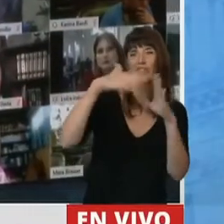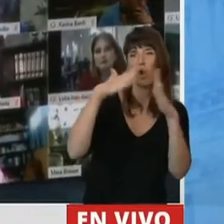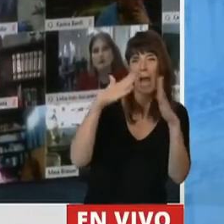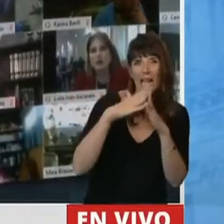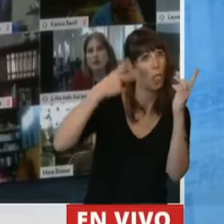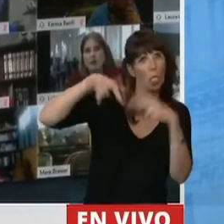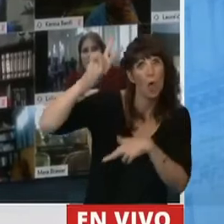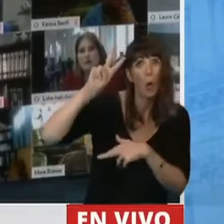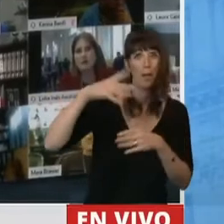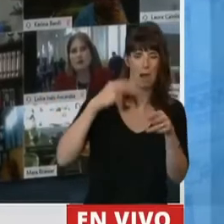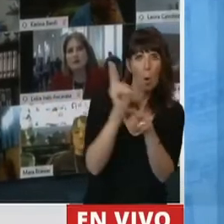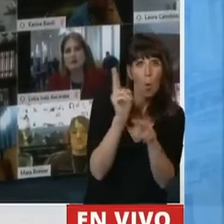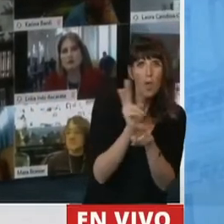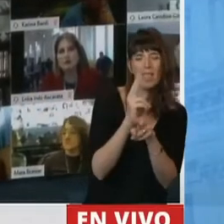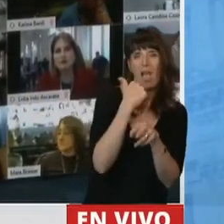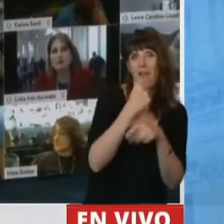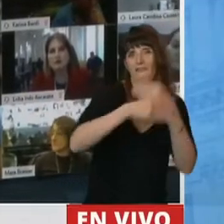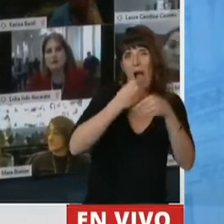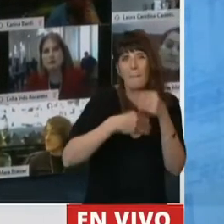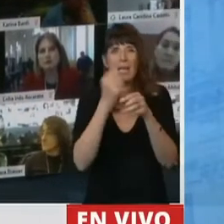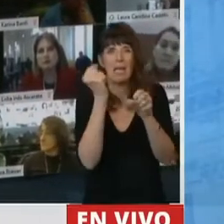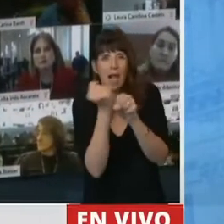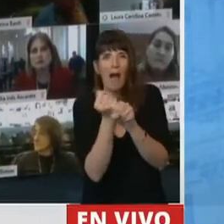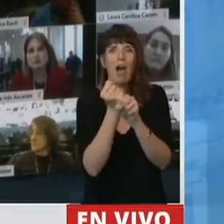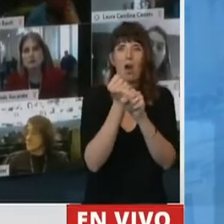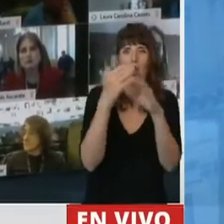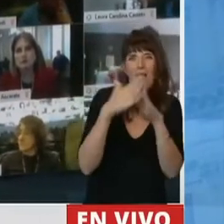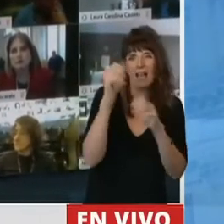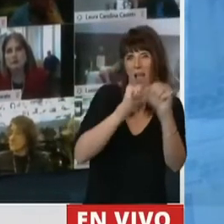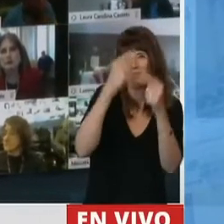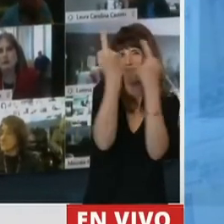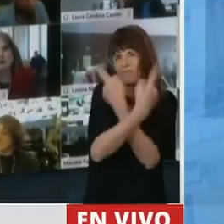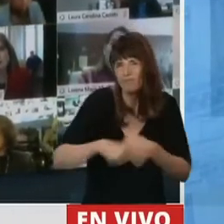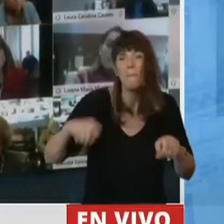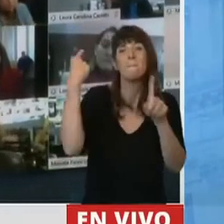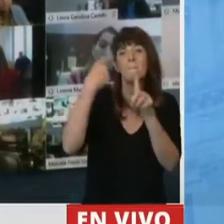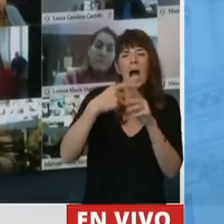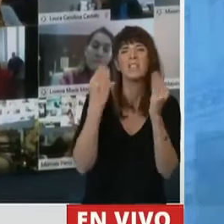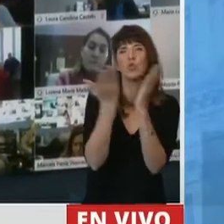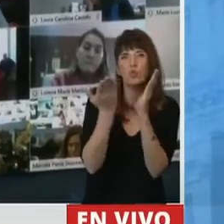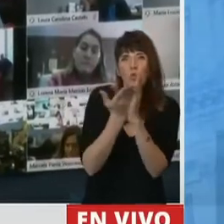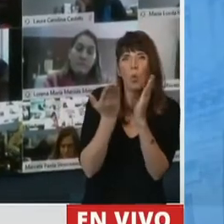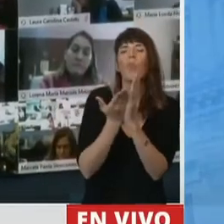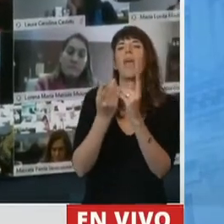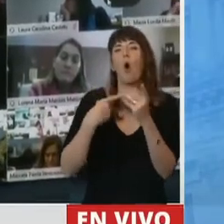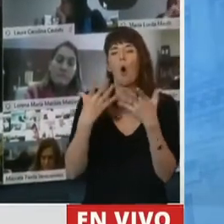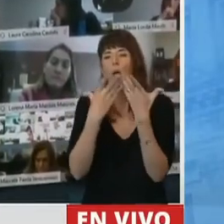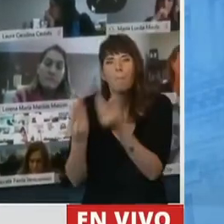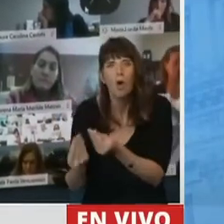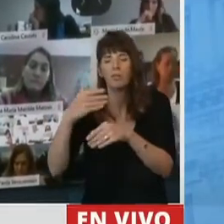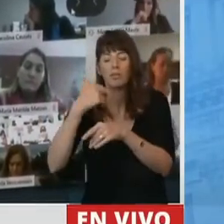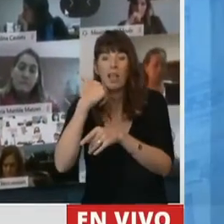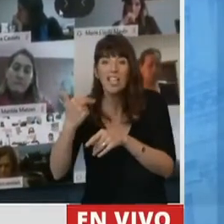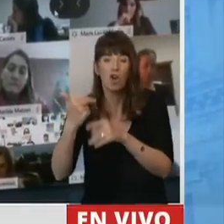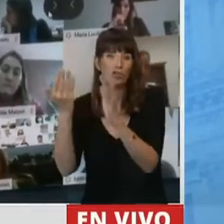de sostener la economía familiar, el trabajo, el estudio como se puede a distancia de los chicos, de la